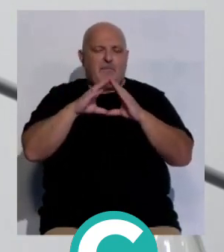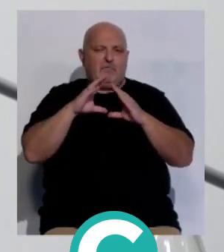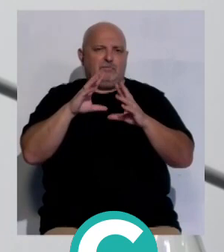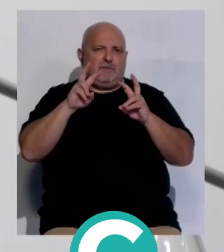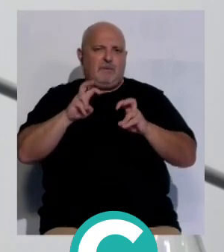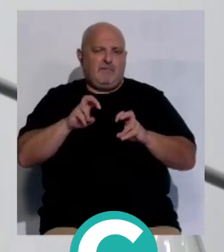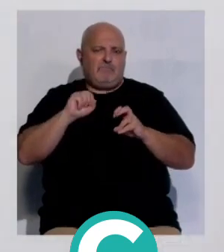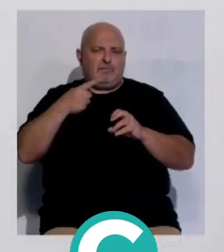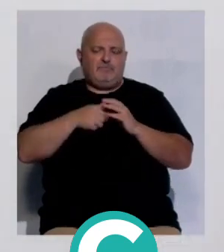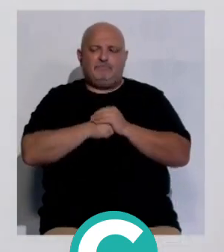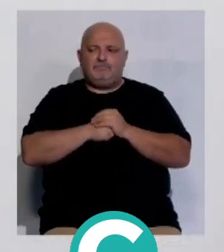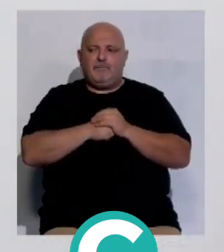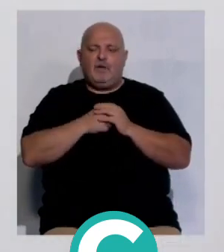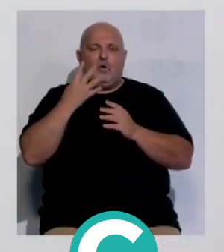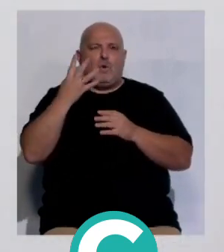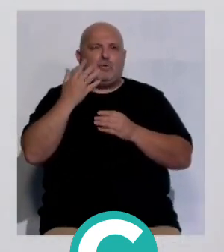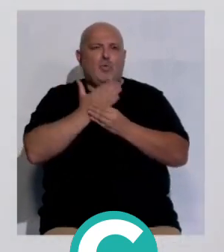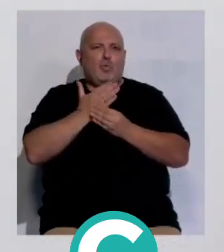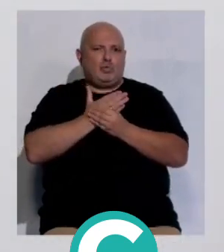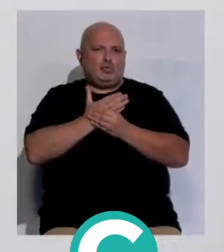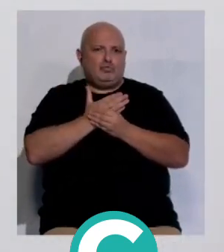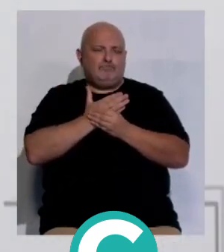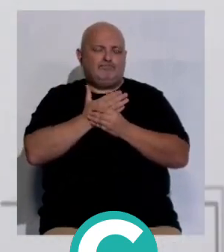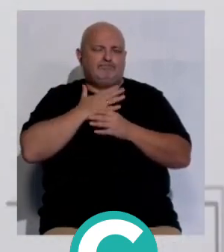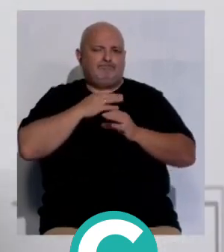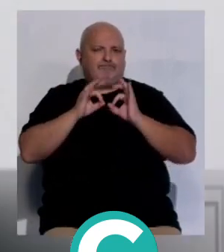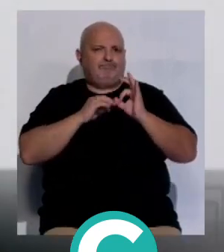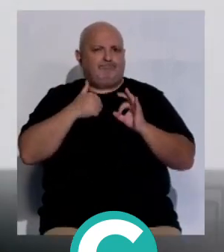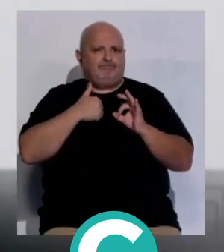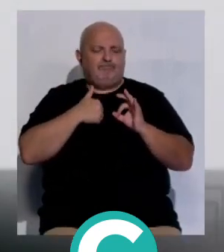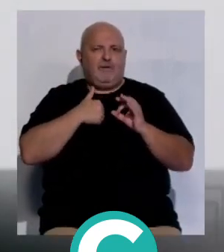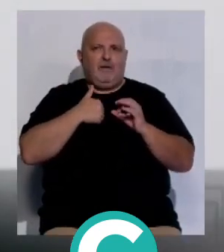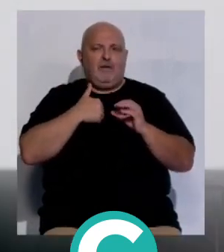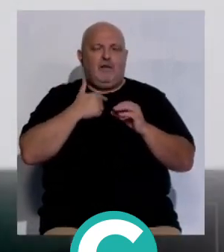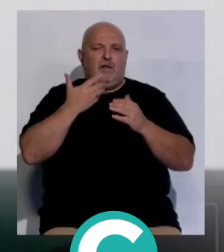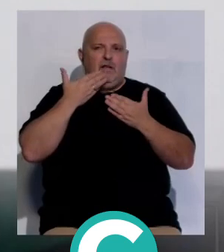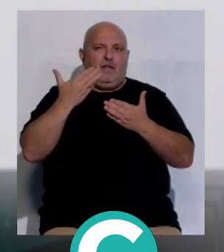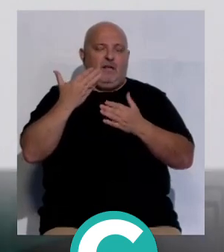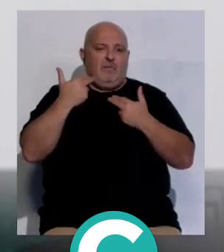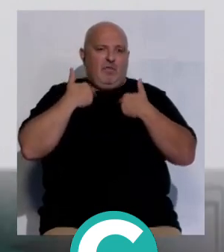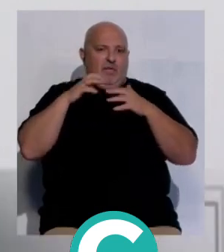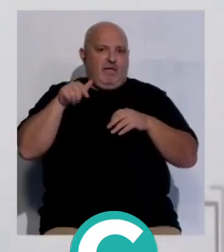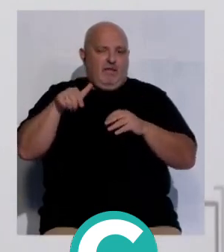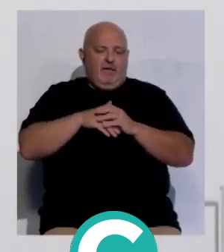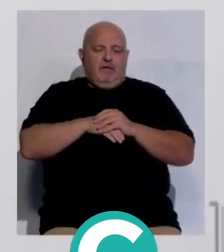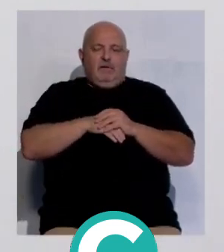temas estrella. Esos son cuatro cursos que vienen amparados por la Diputación de Cádiz.